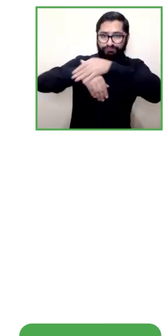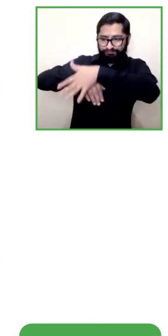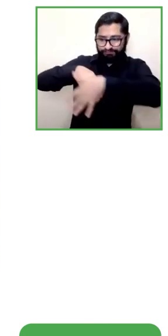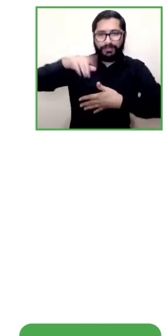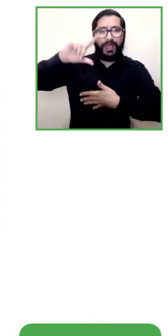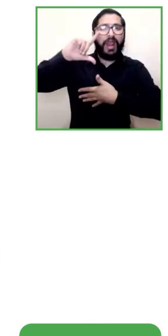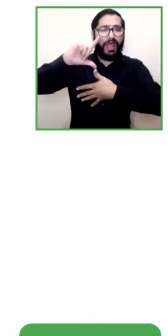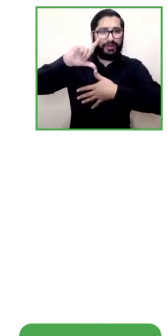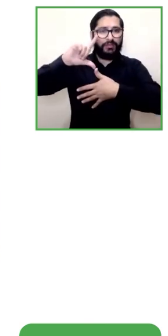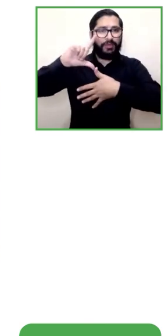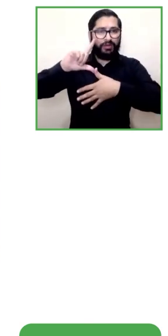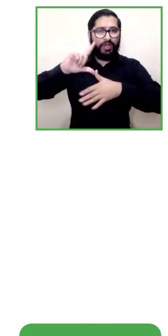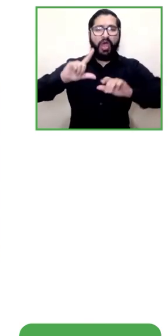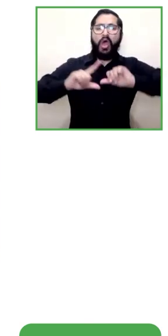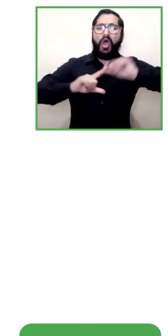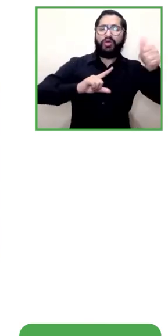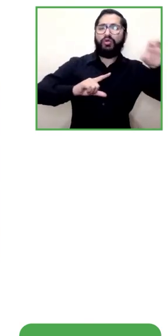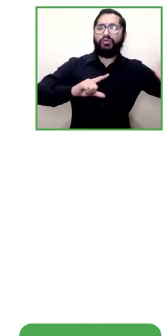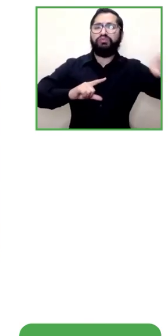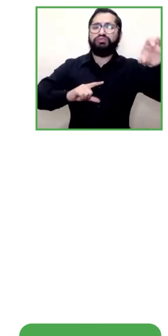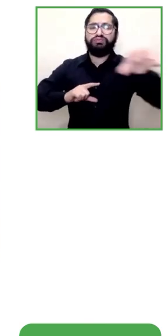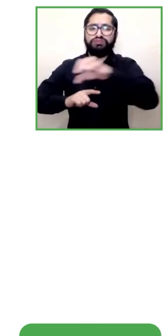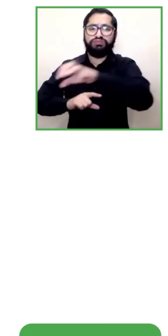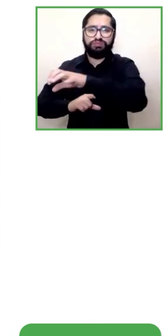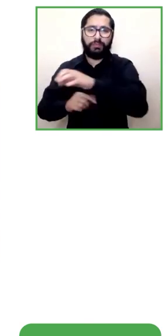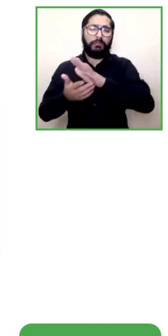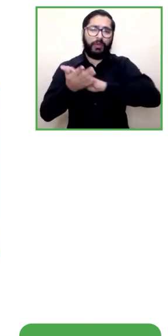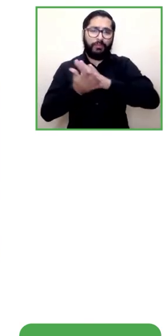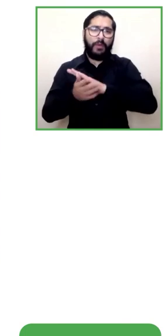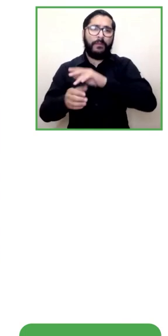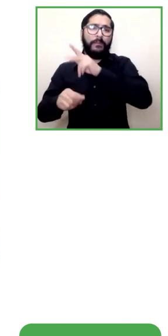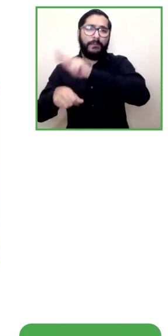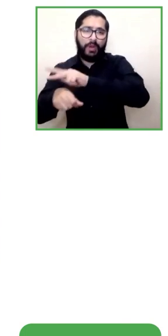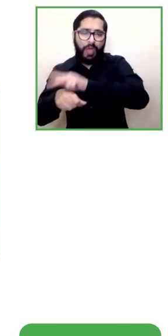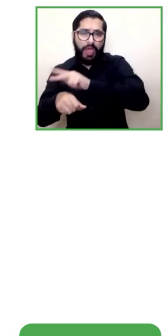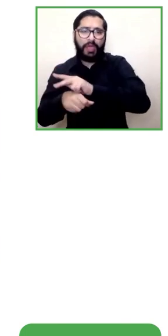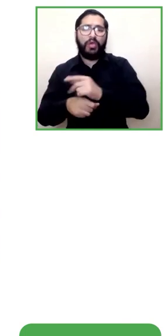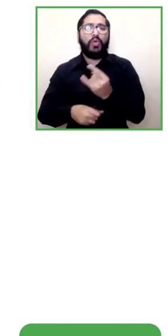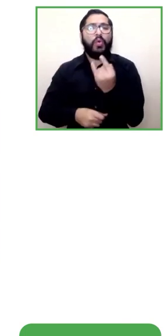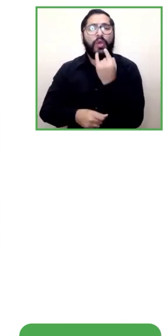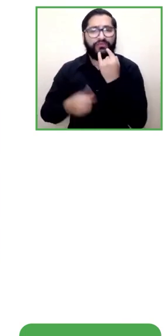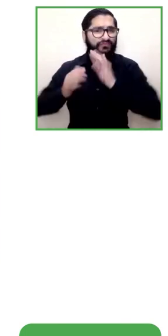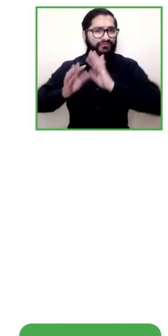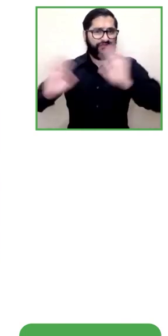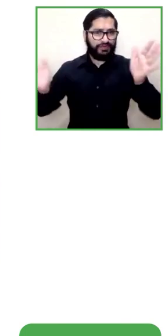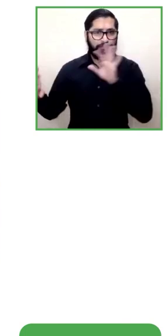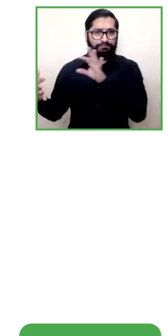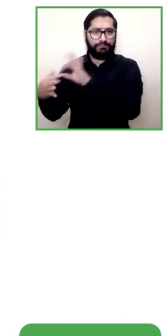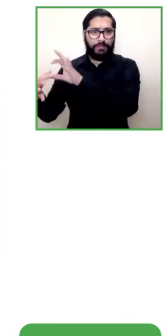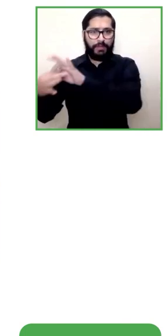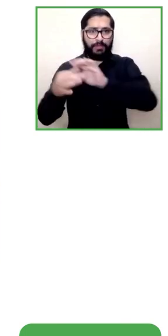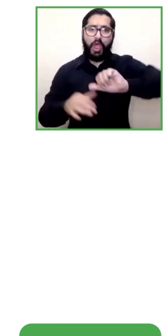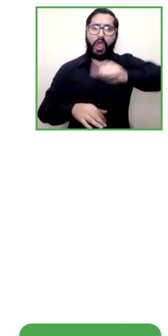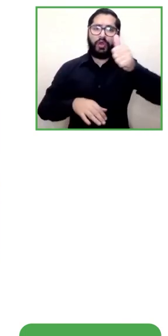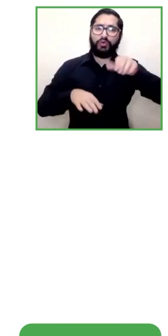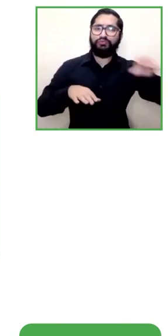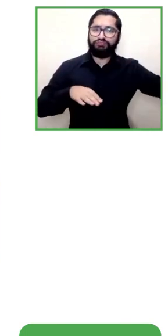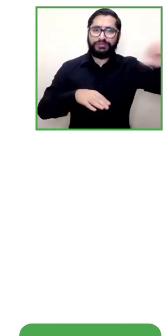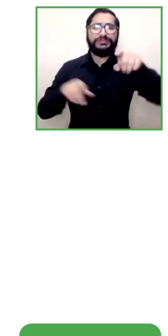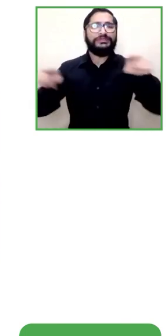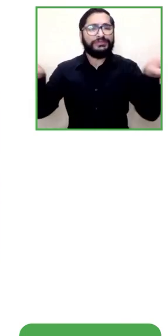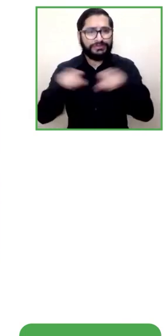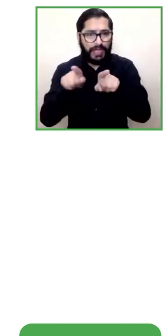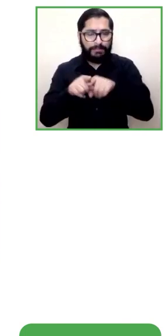otros países también lo puedan implementar también otro sueño que tenemos es que se aumente el presupuesto